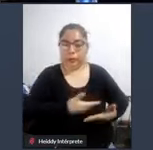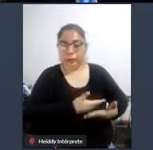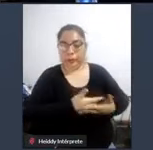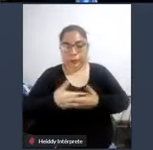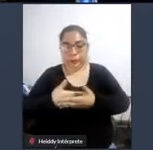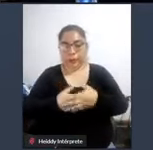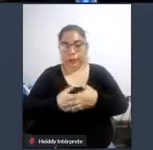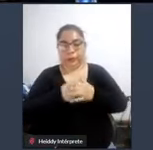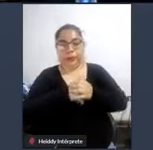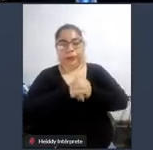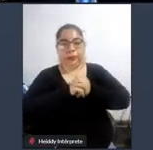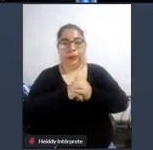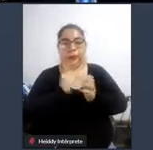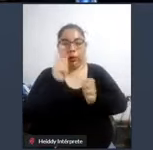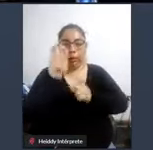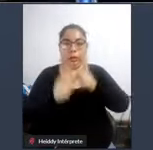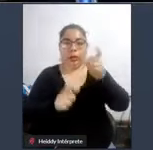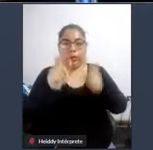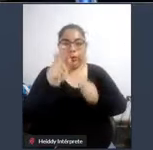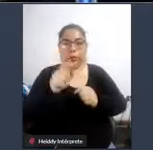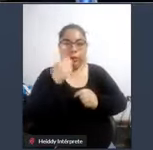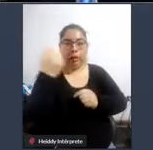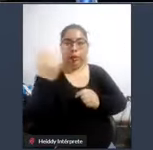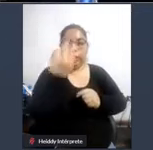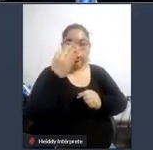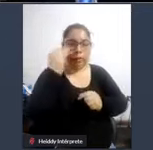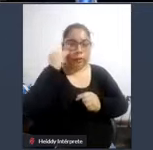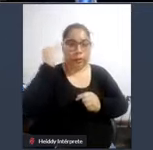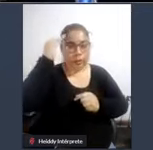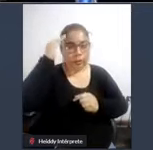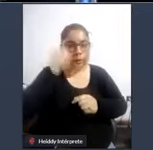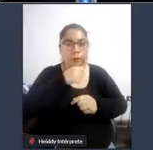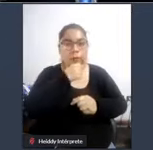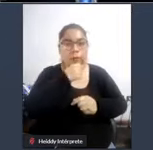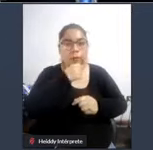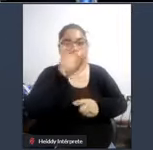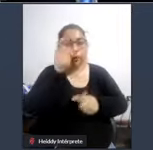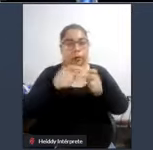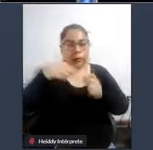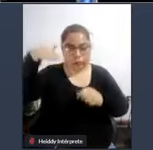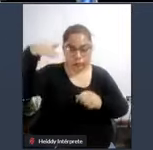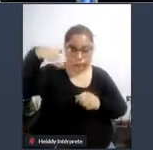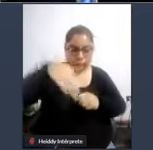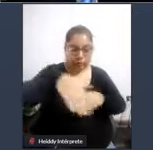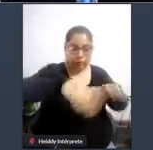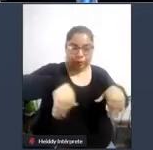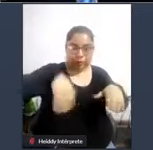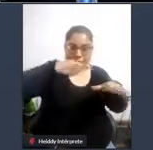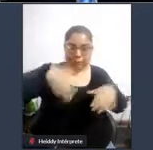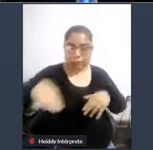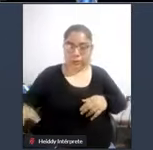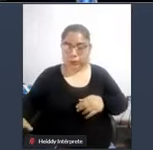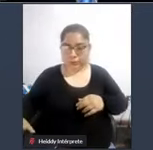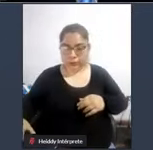las personas de tercera edad los chicos que usan skates los que tienen